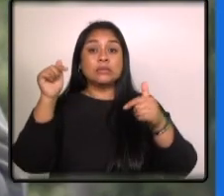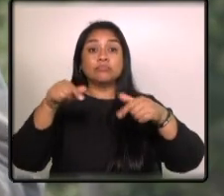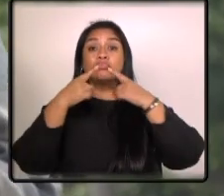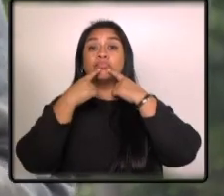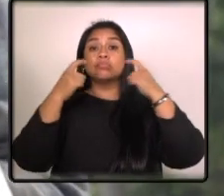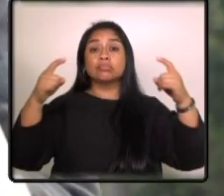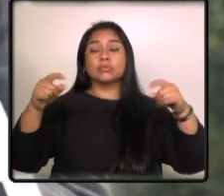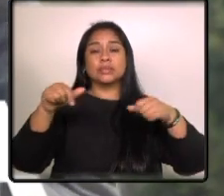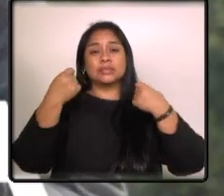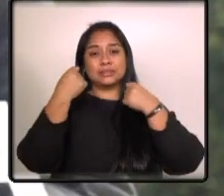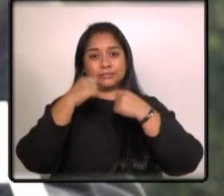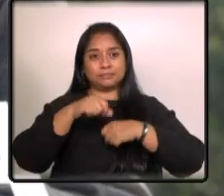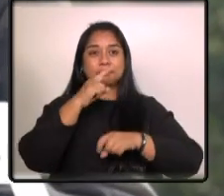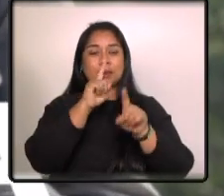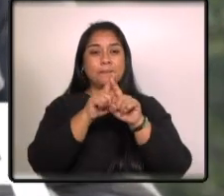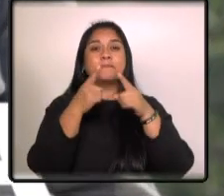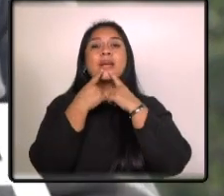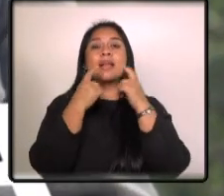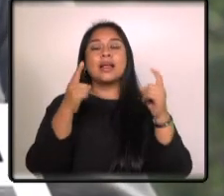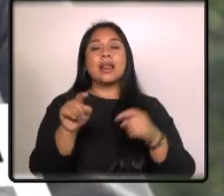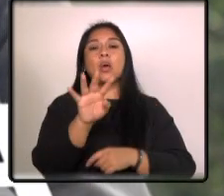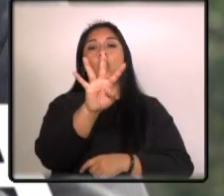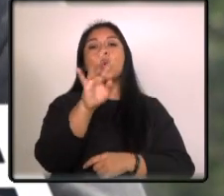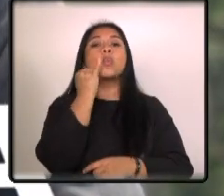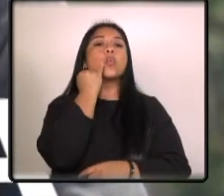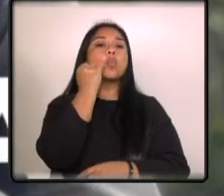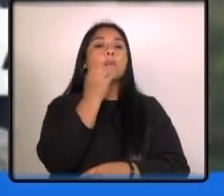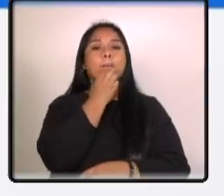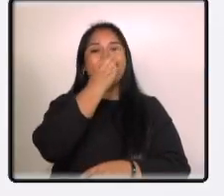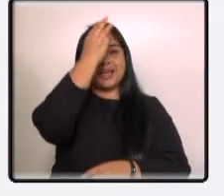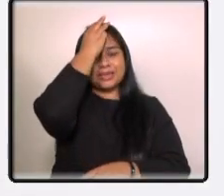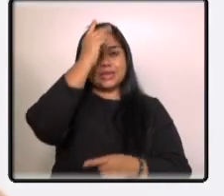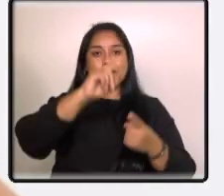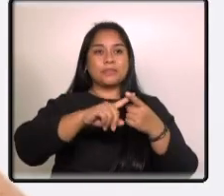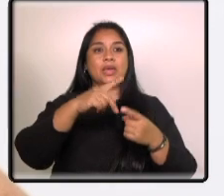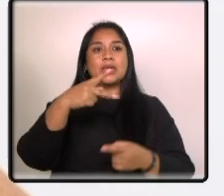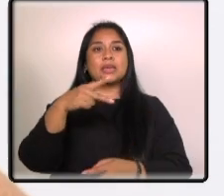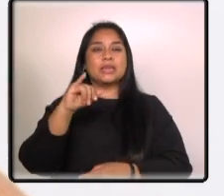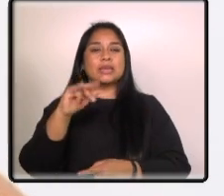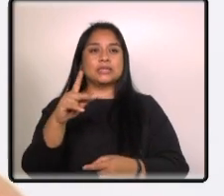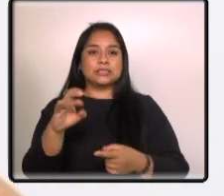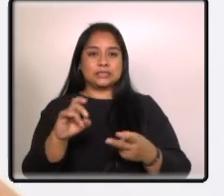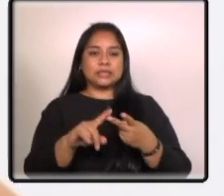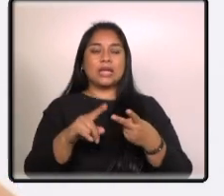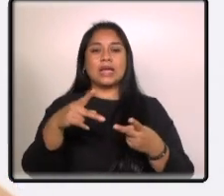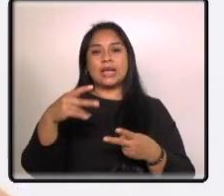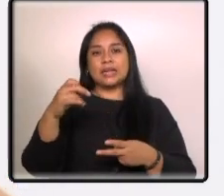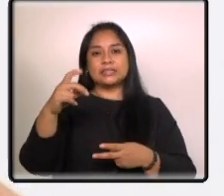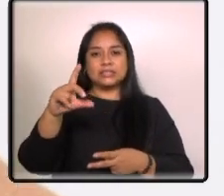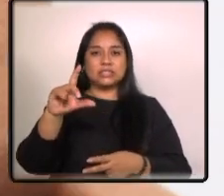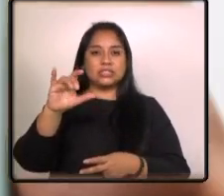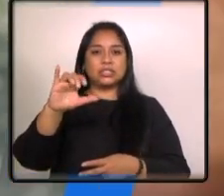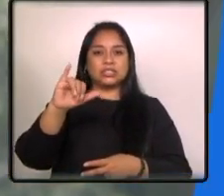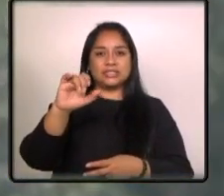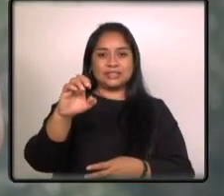lanzará en cuatro de los idiomas mayas más hablados a nivel nacional quiche cachiquel quechí y mam además comprende